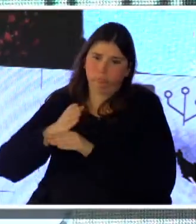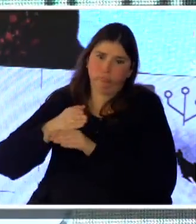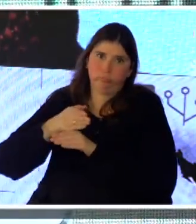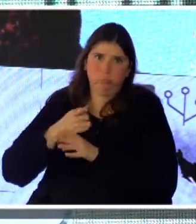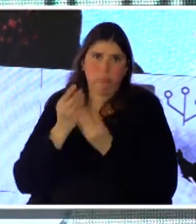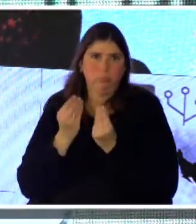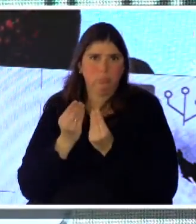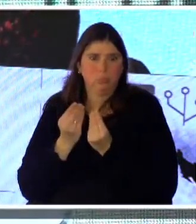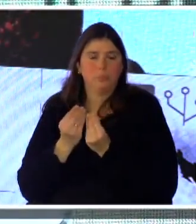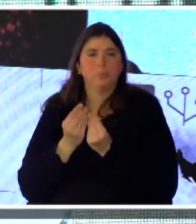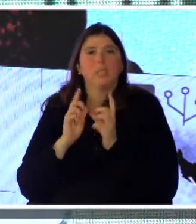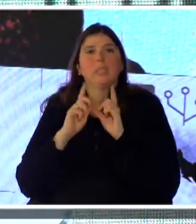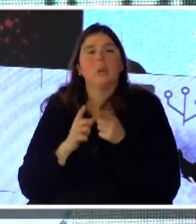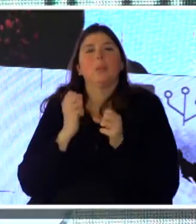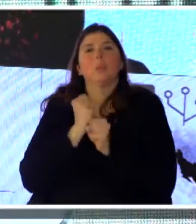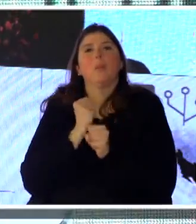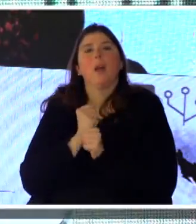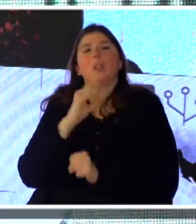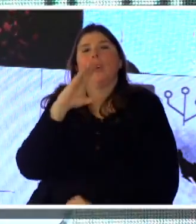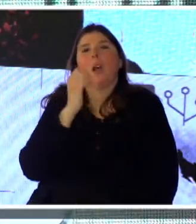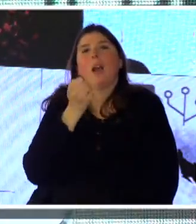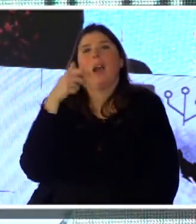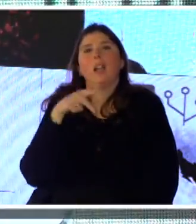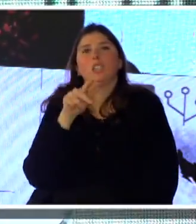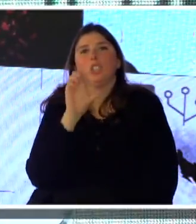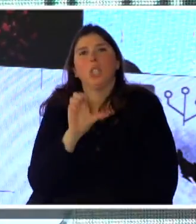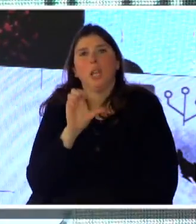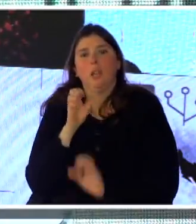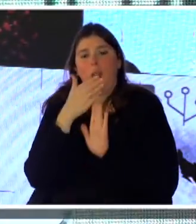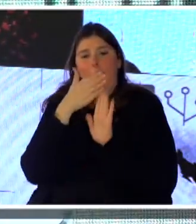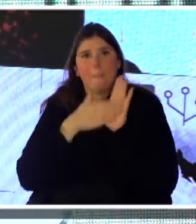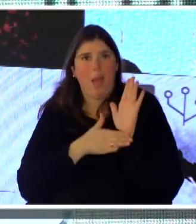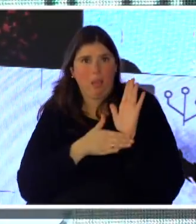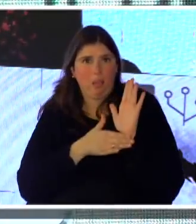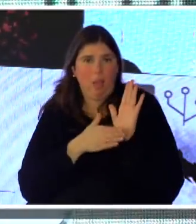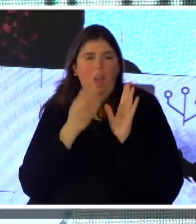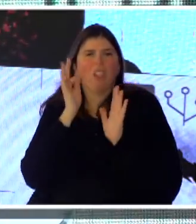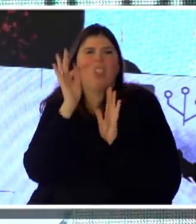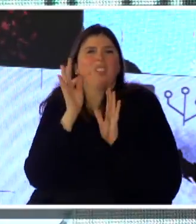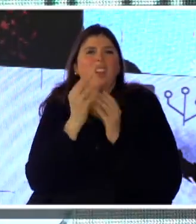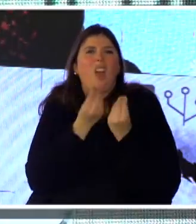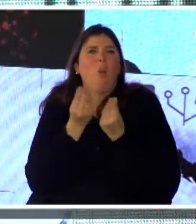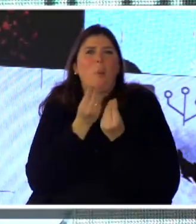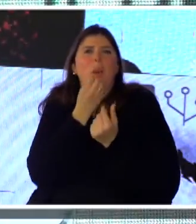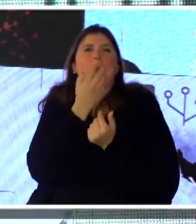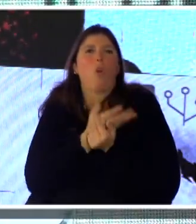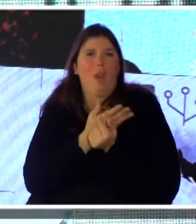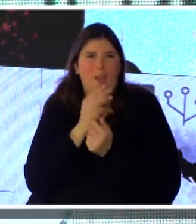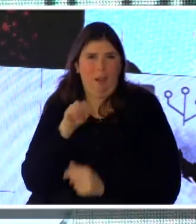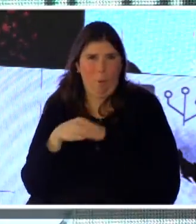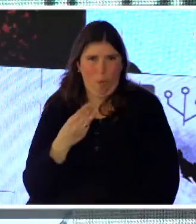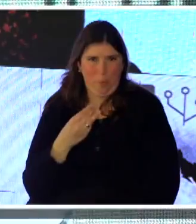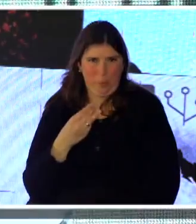es el calle de páginas a nivel, digamos, como técnica de mejorar, técnica para mejorar un sitio web, pero también estamos